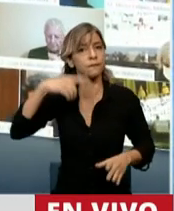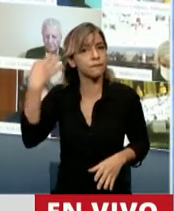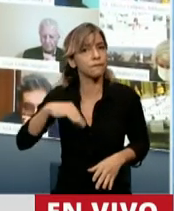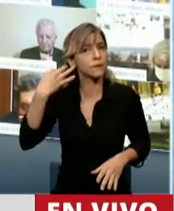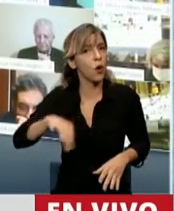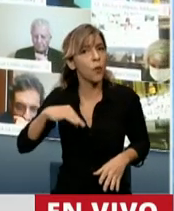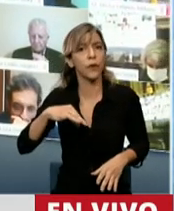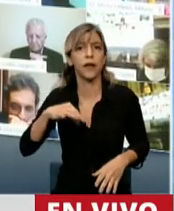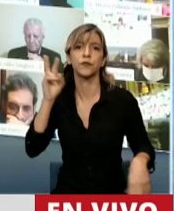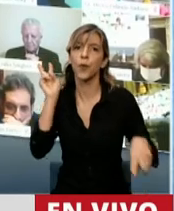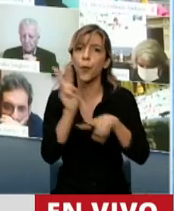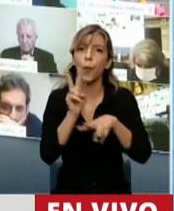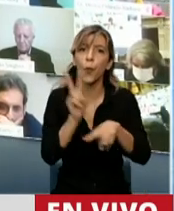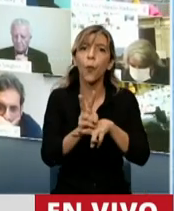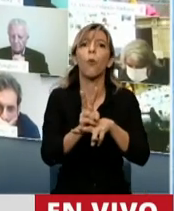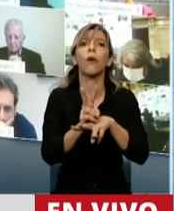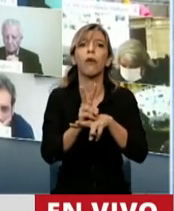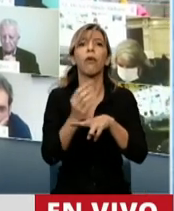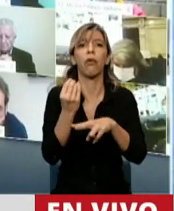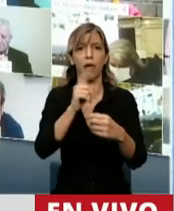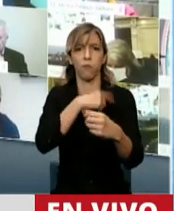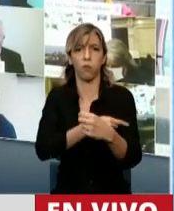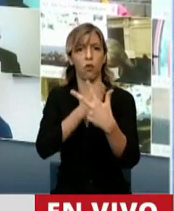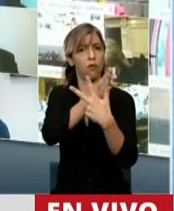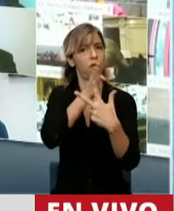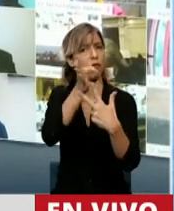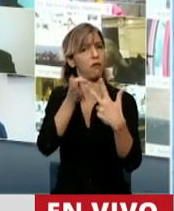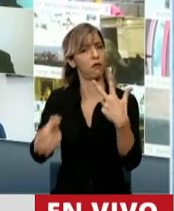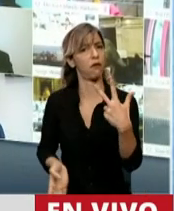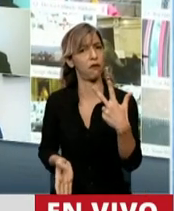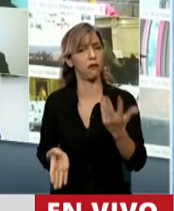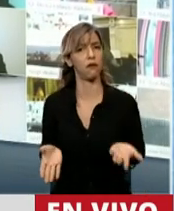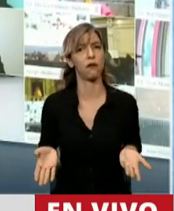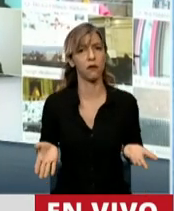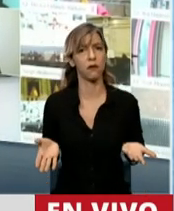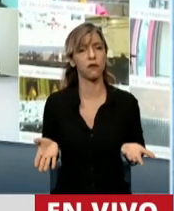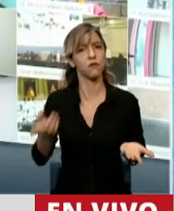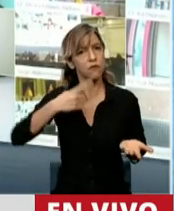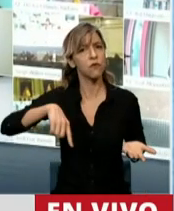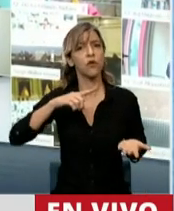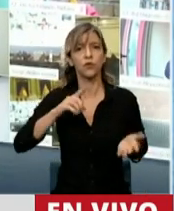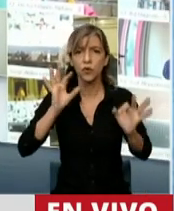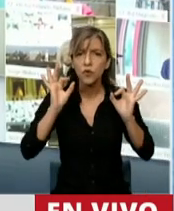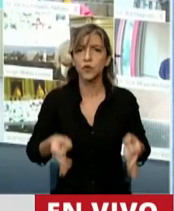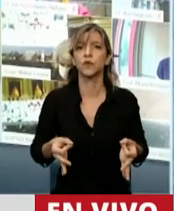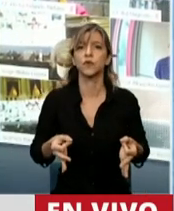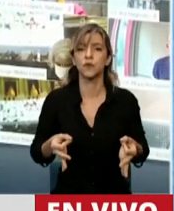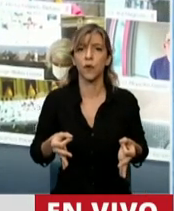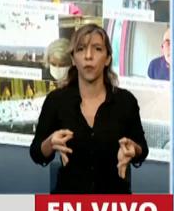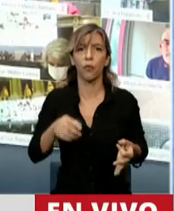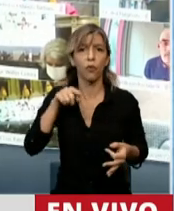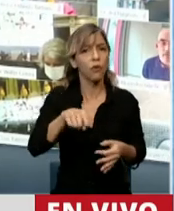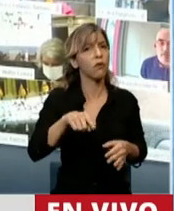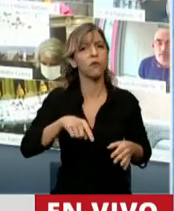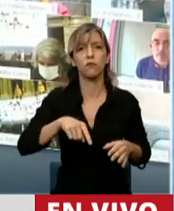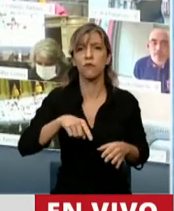de velar por el sistema republicano cuyo principio, guión, es